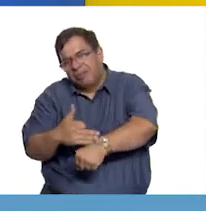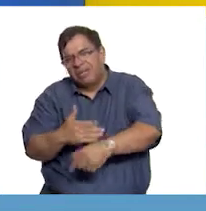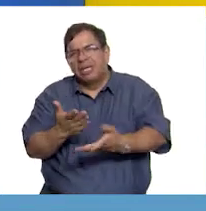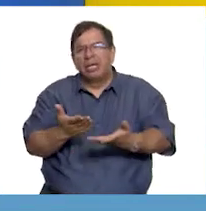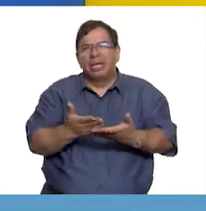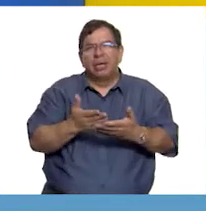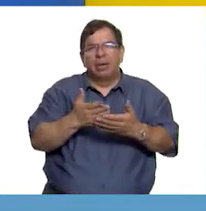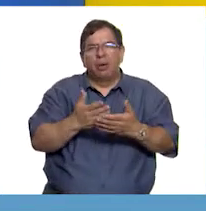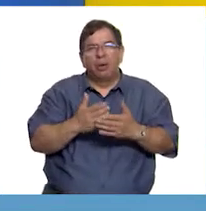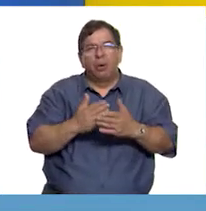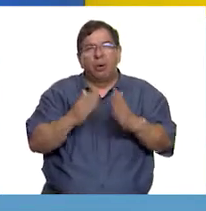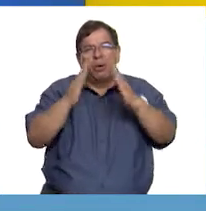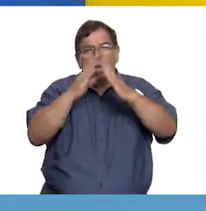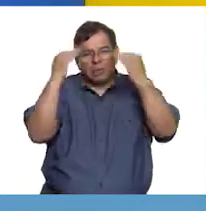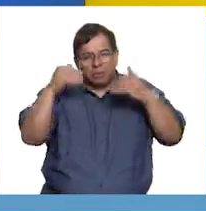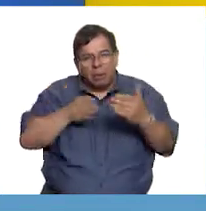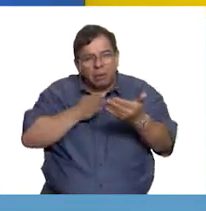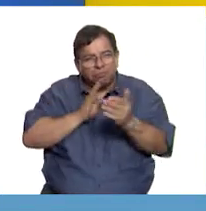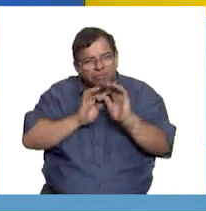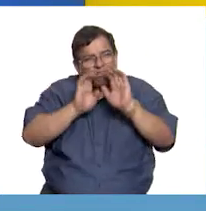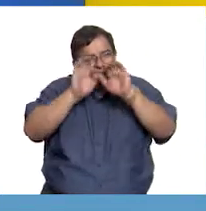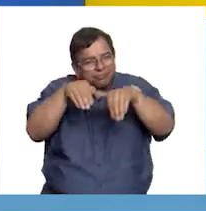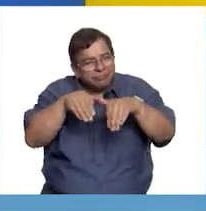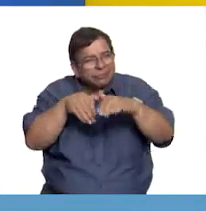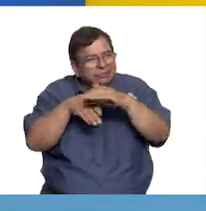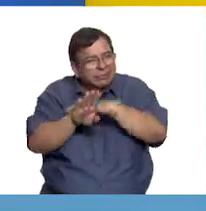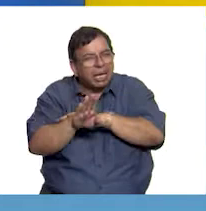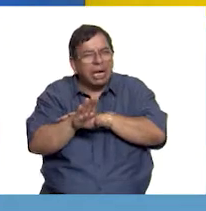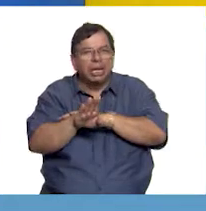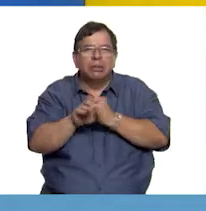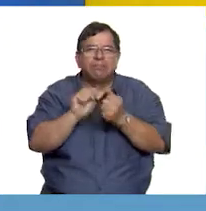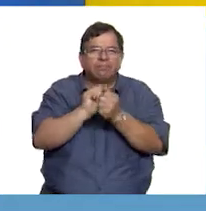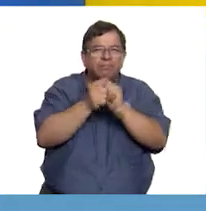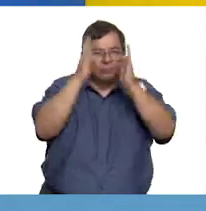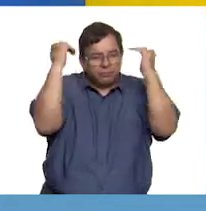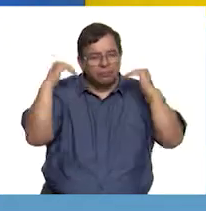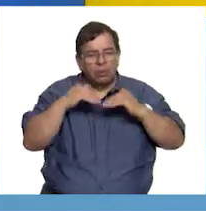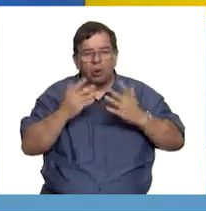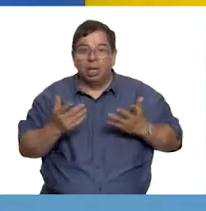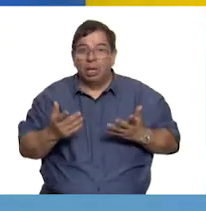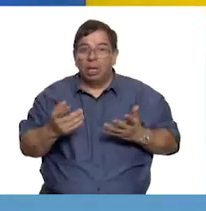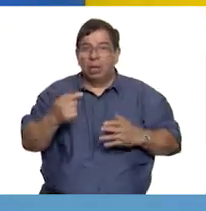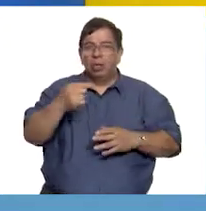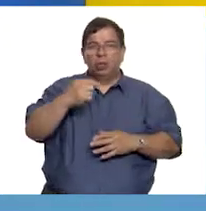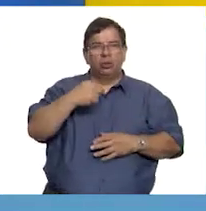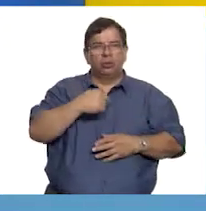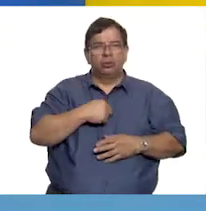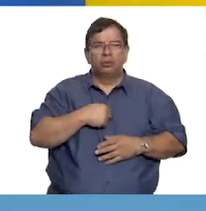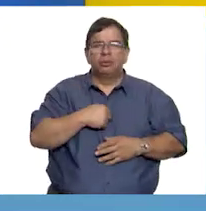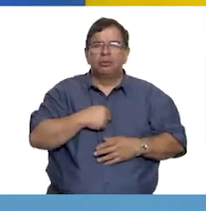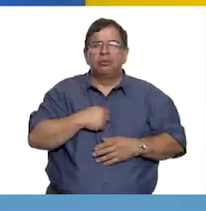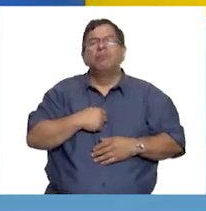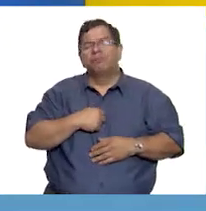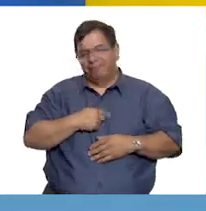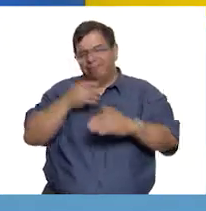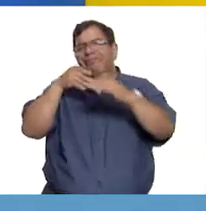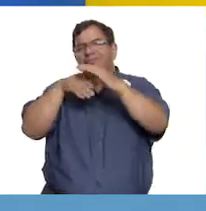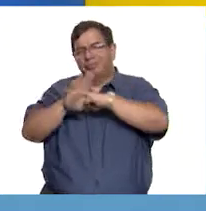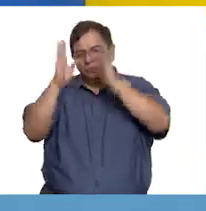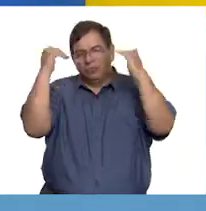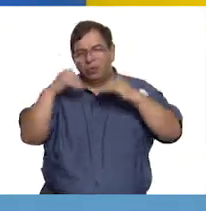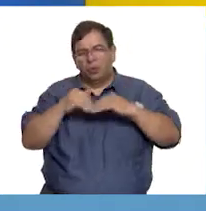entrar a un convento religioso y convertirnos en monjas. En mi caso, opté por la segunda opción,